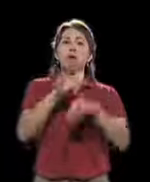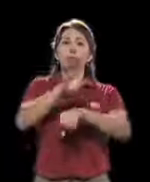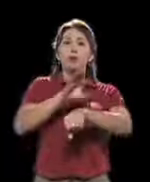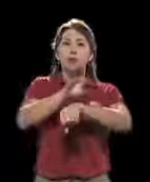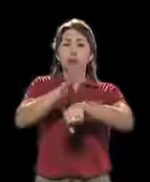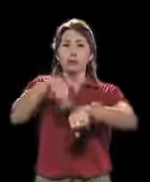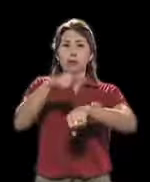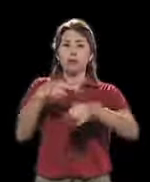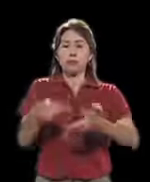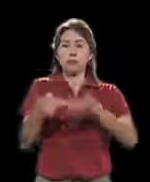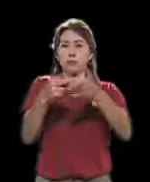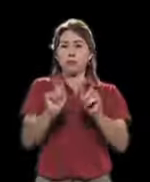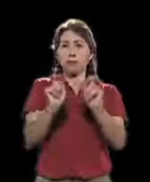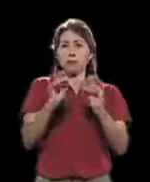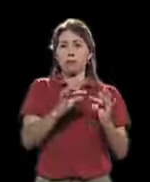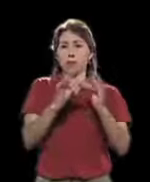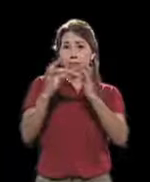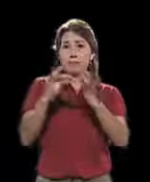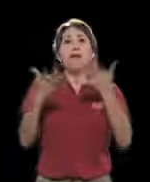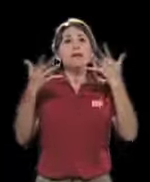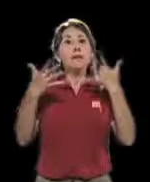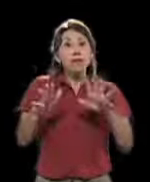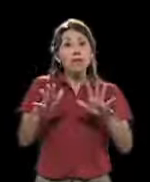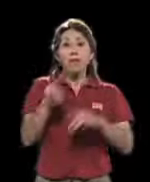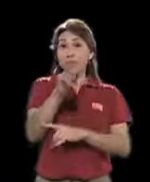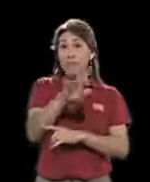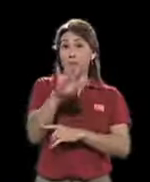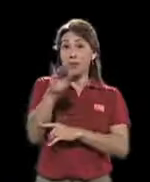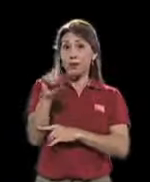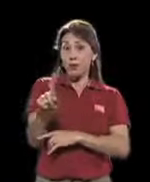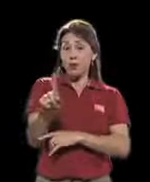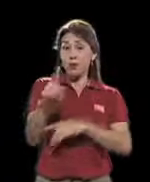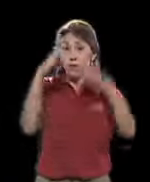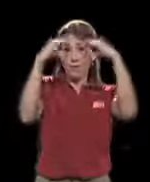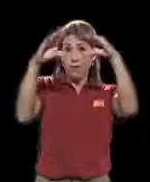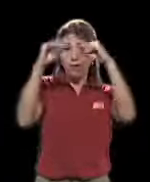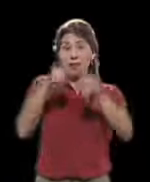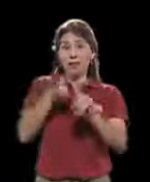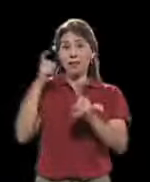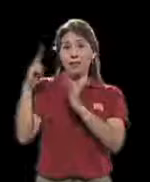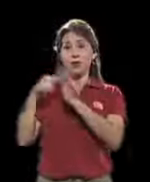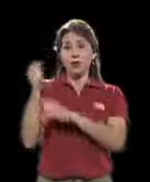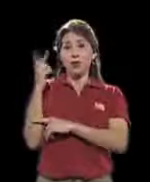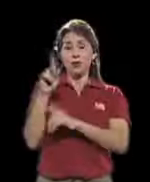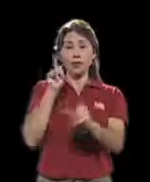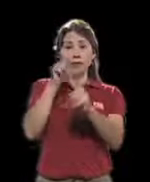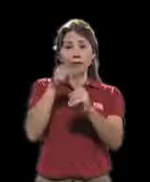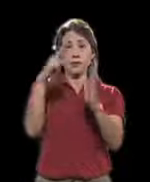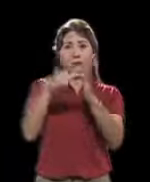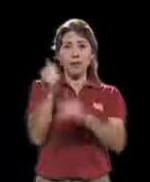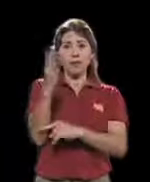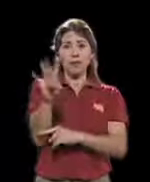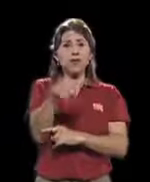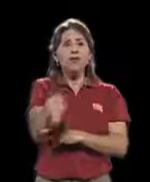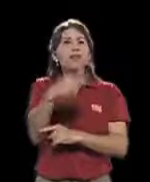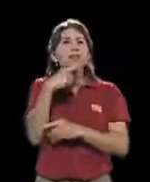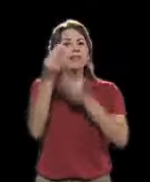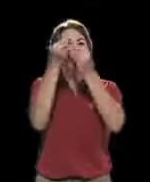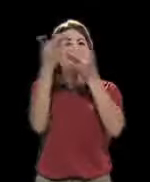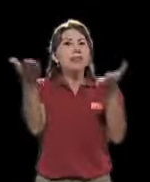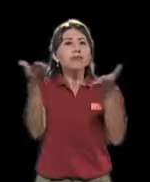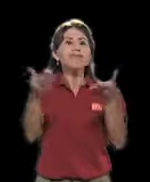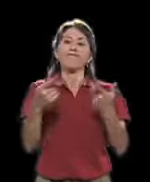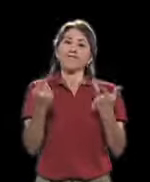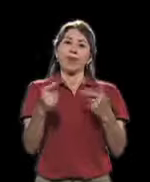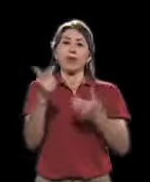de Rehabilitación y Educación Especial recibió 21 reportes del 2012 al 2014, siendo el irrespeto a espacios de